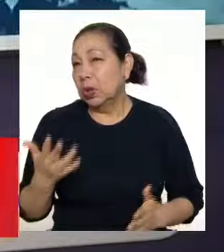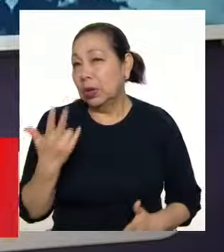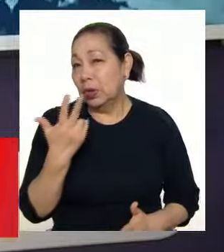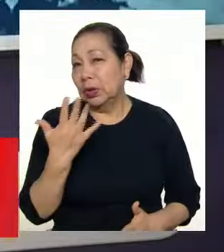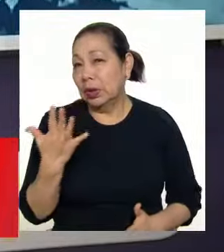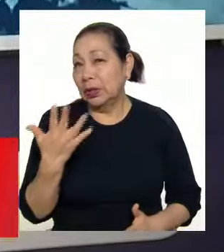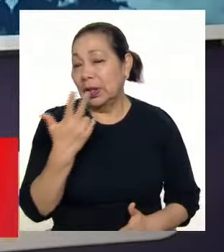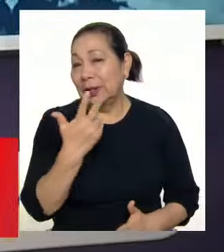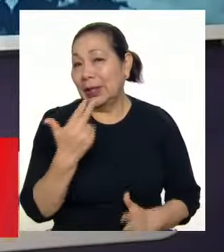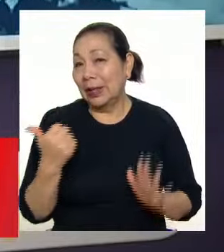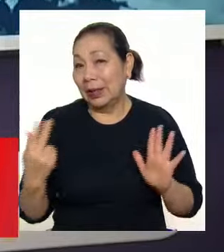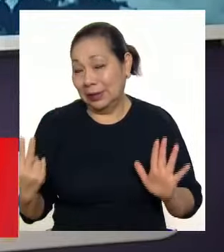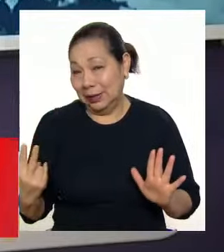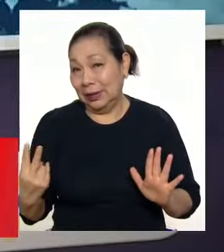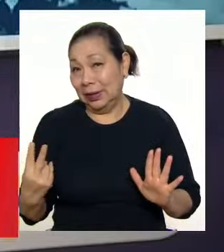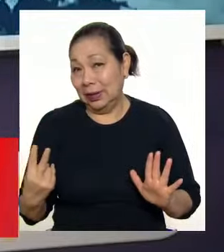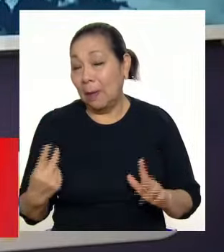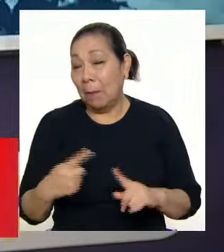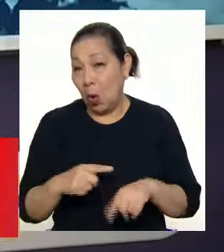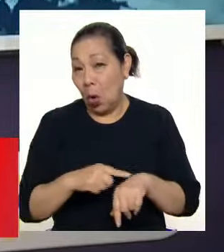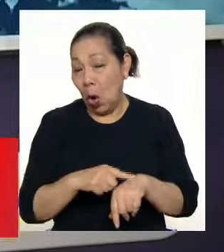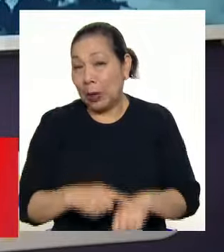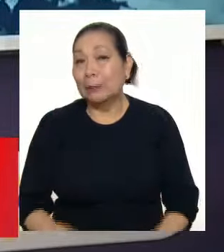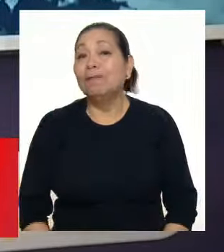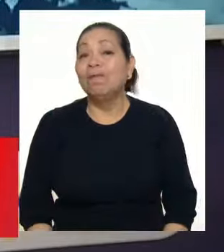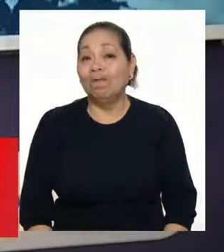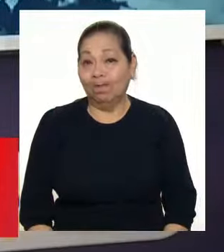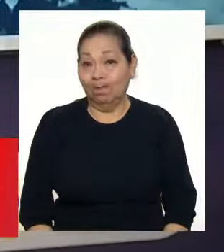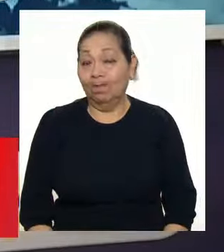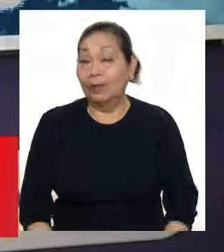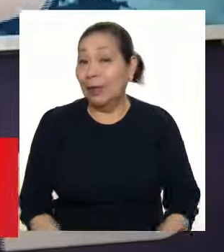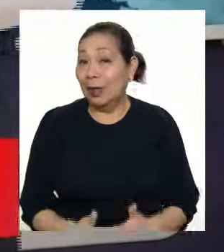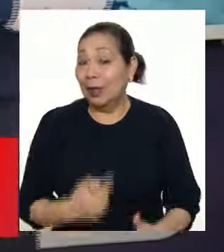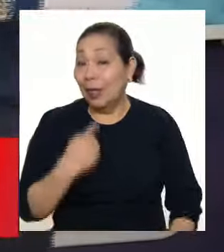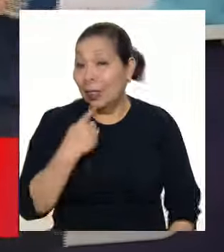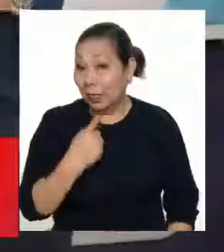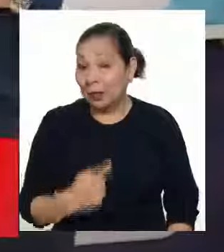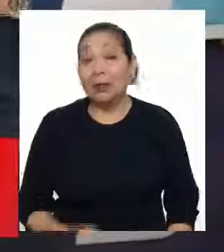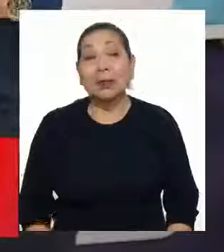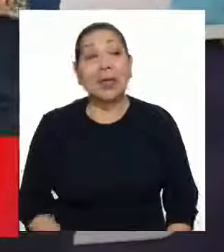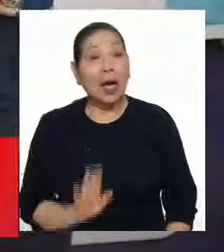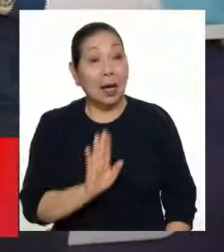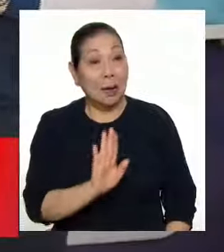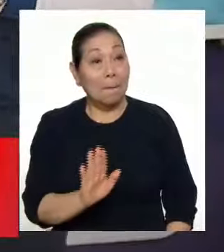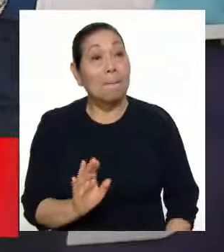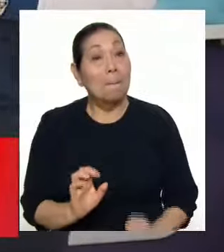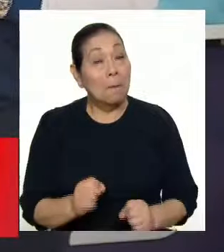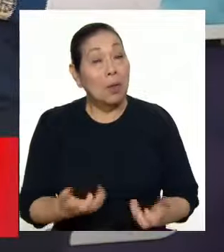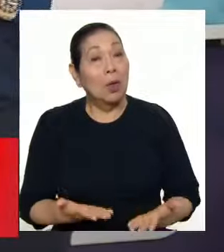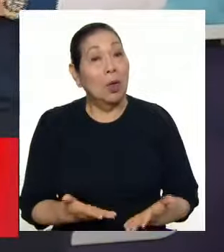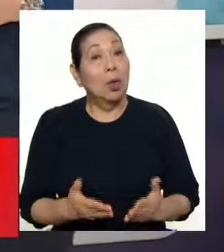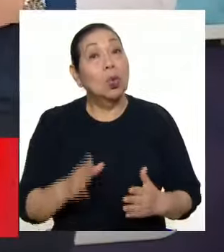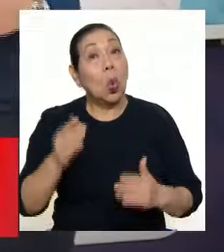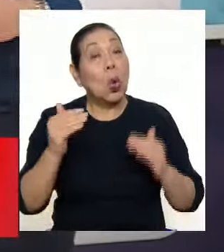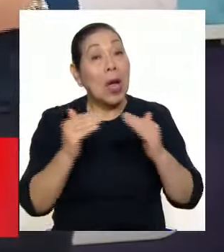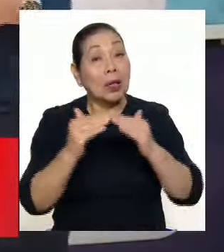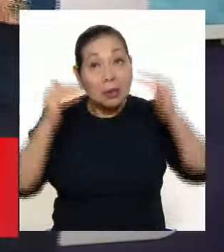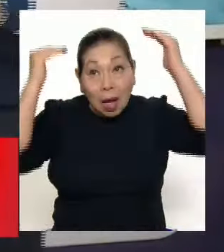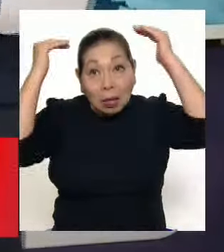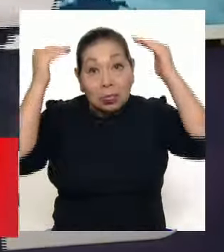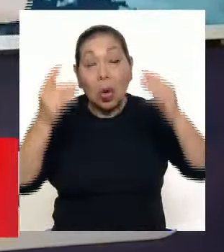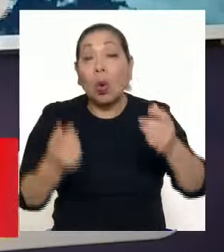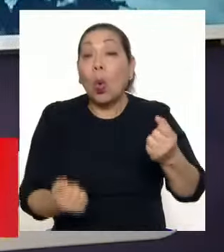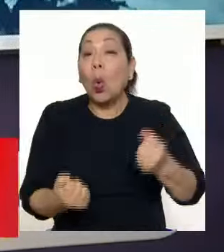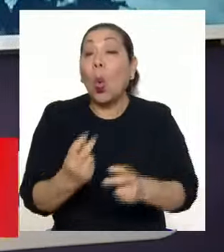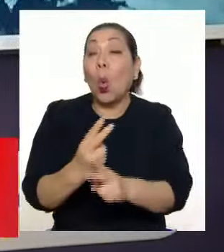35 a 37 kilómetros por hora. Ante ello, el Cenami te recomienda pues reforzar los techos ligeros,